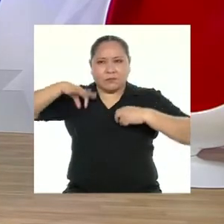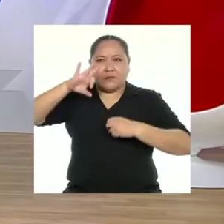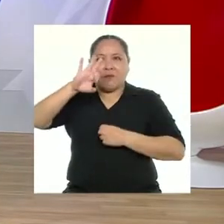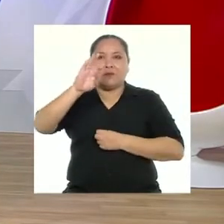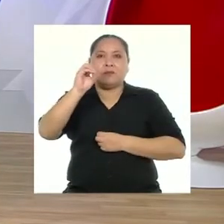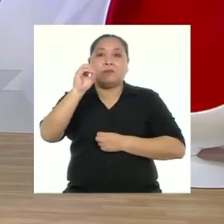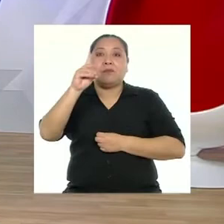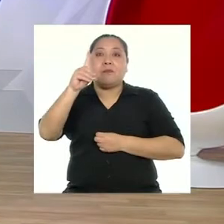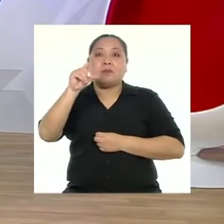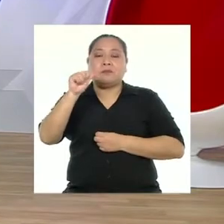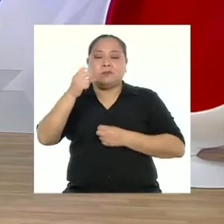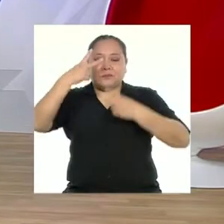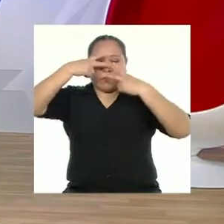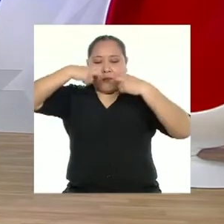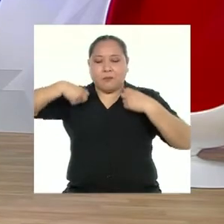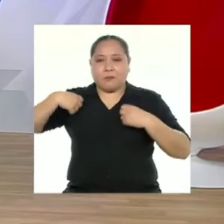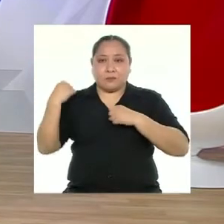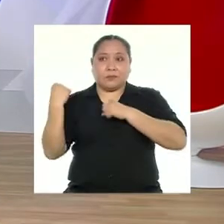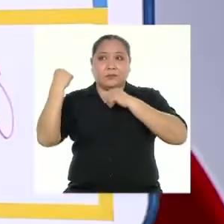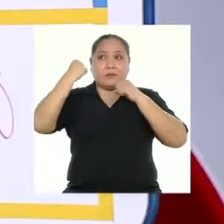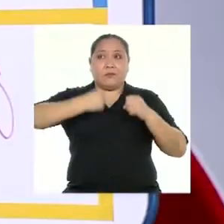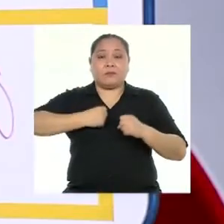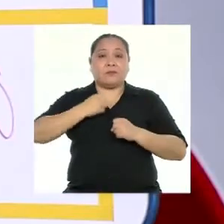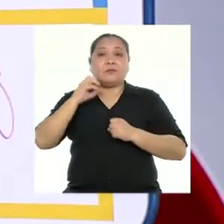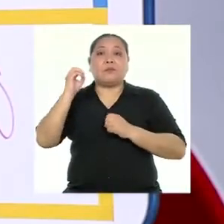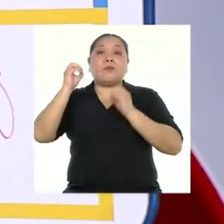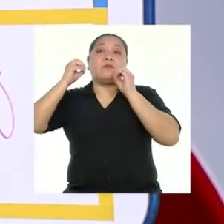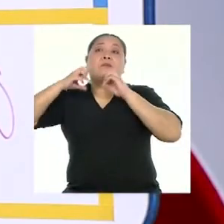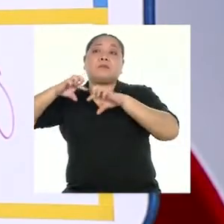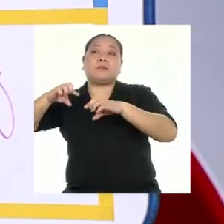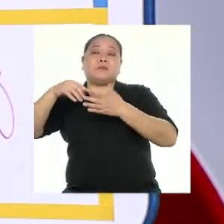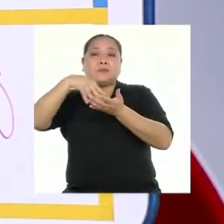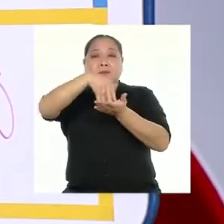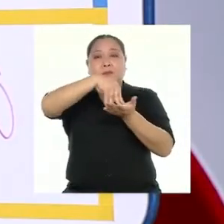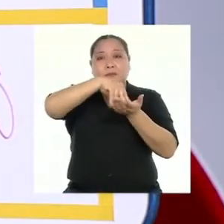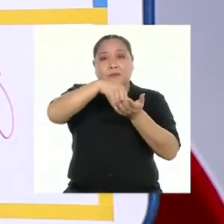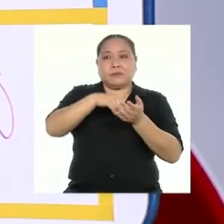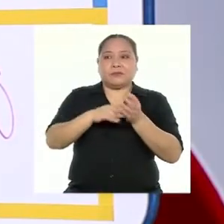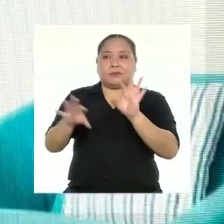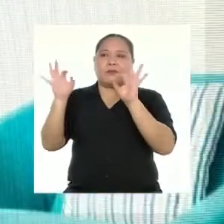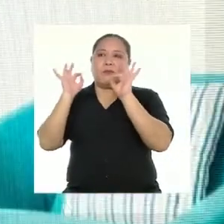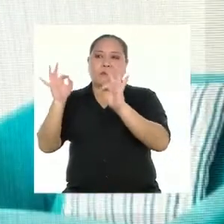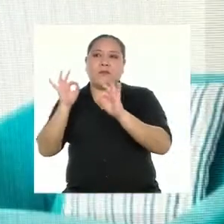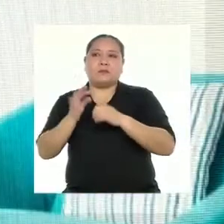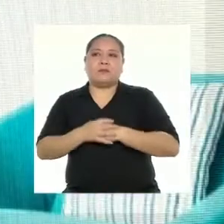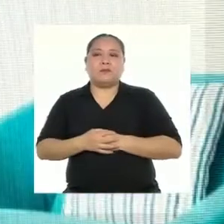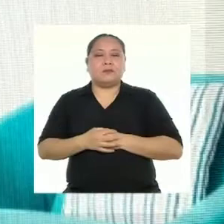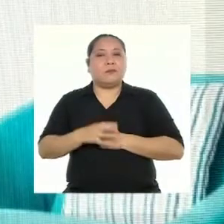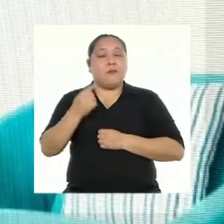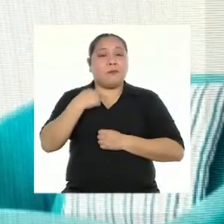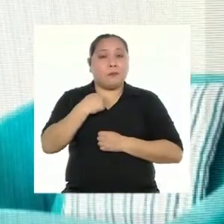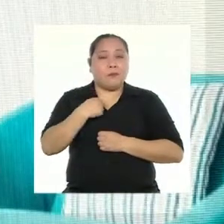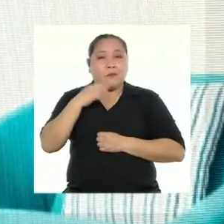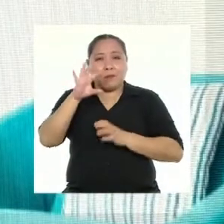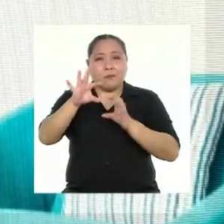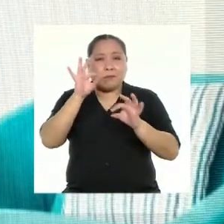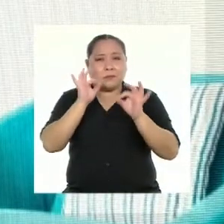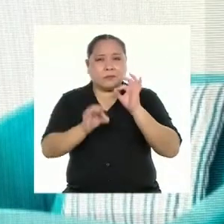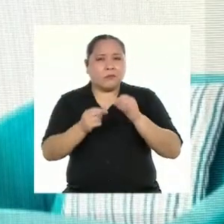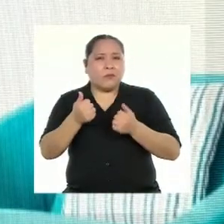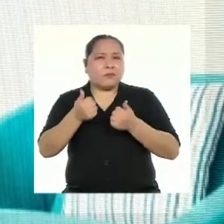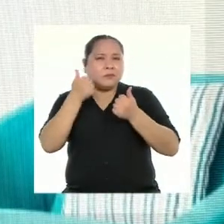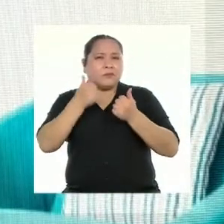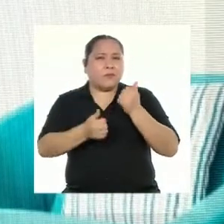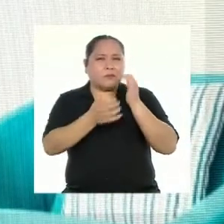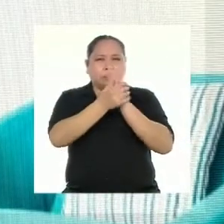con el que evaluamos nuestras fortalezas, oportunidades, debilidades y amenazas. Así podré reconocer mejor cuáles son